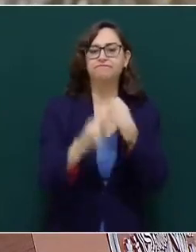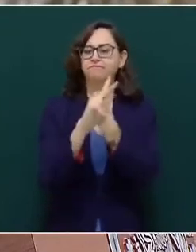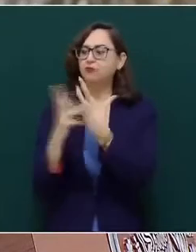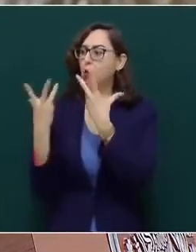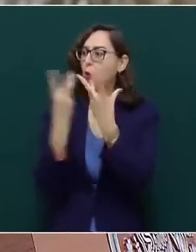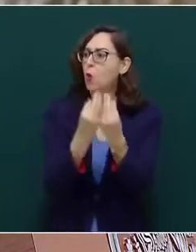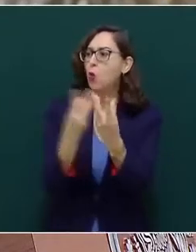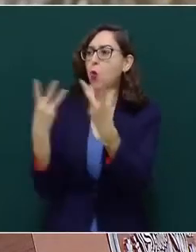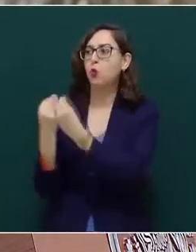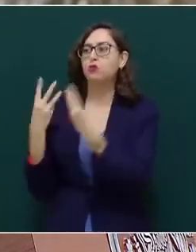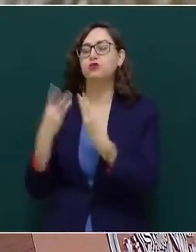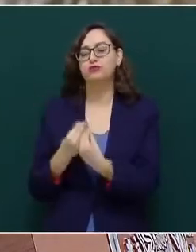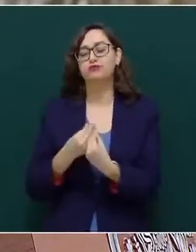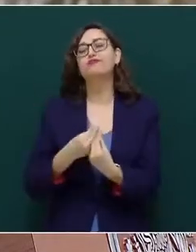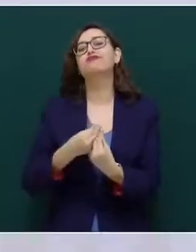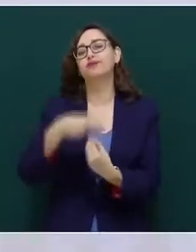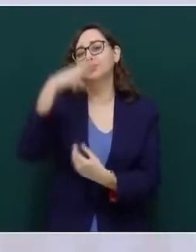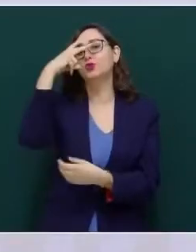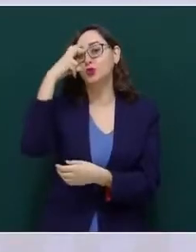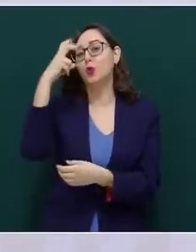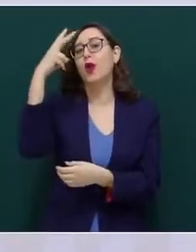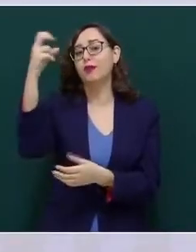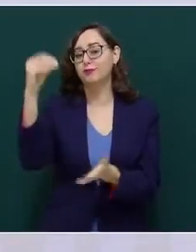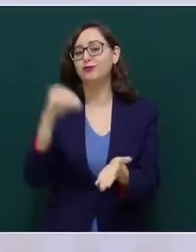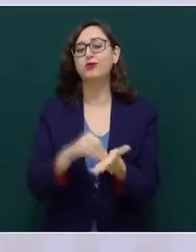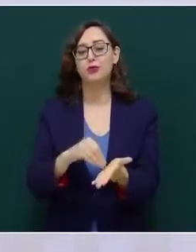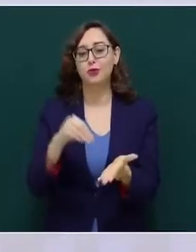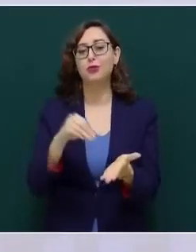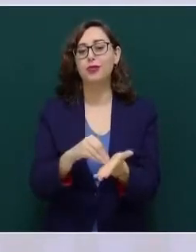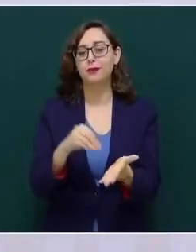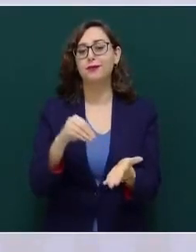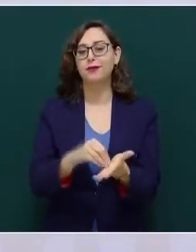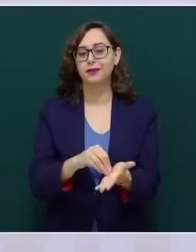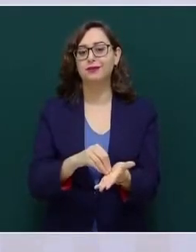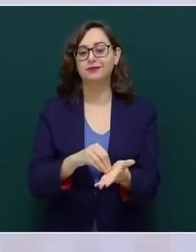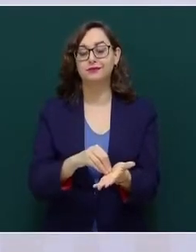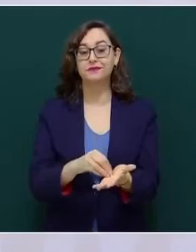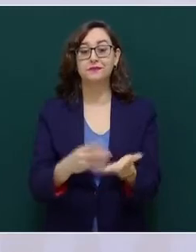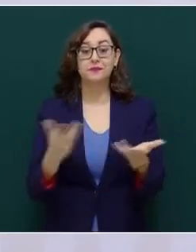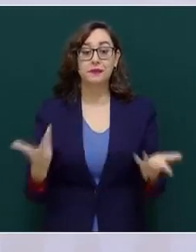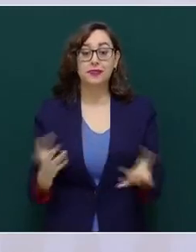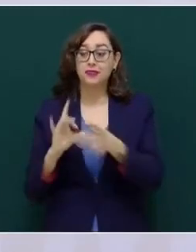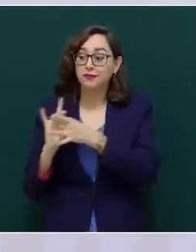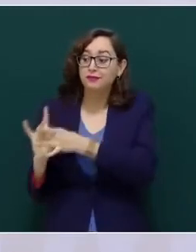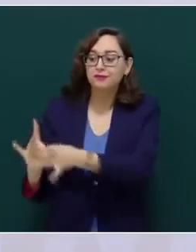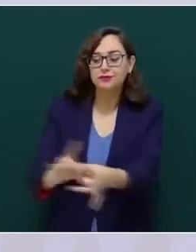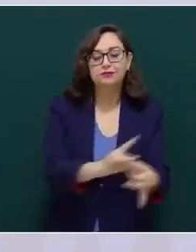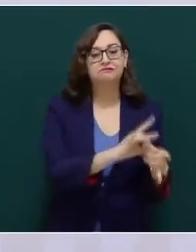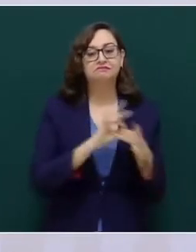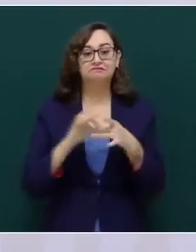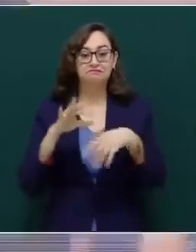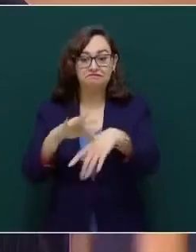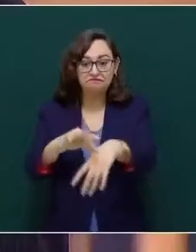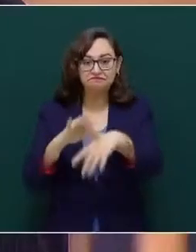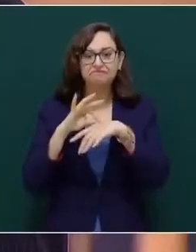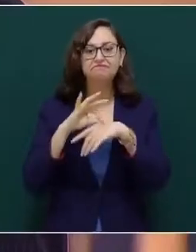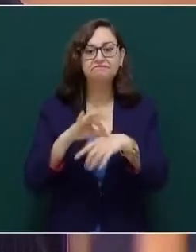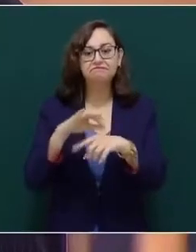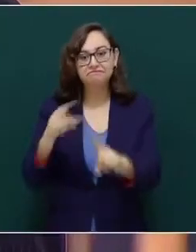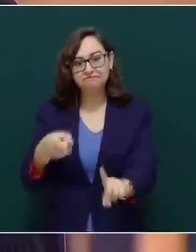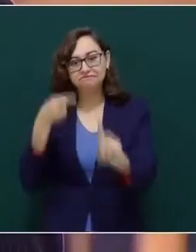ideal. No ha sido fácil volver en realidad ese hermoso propósito.